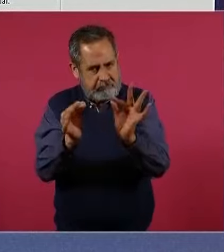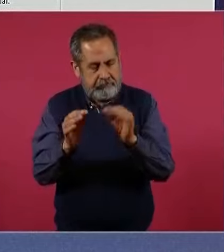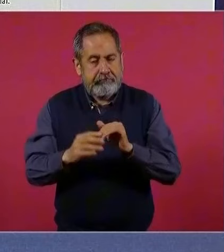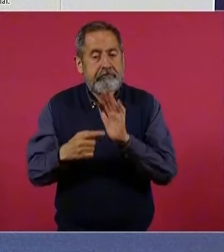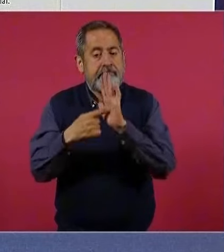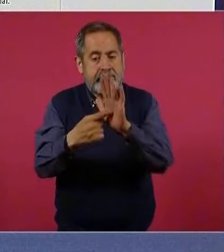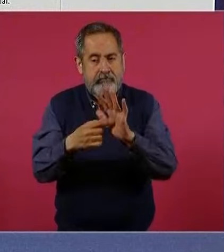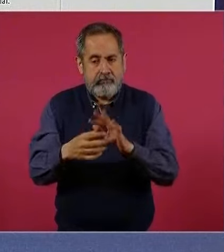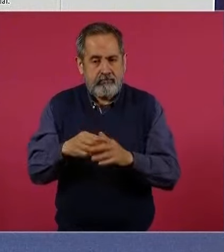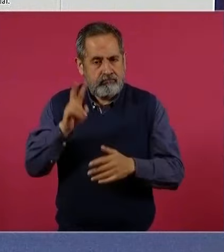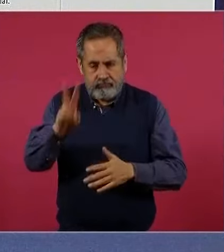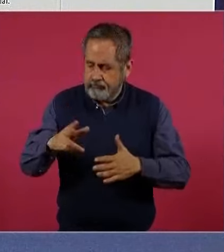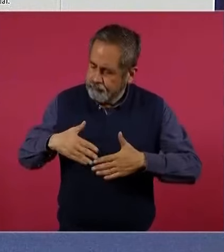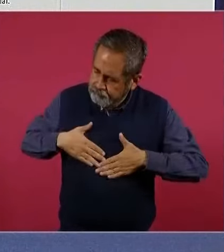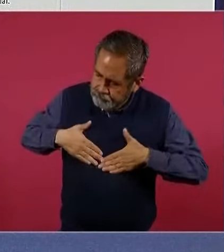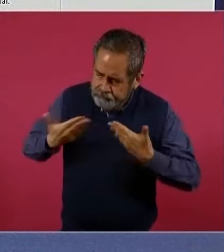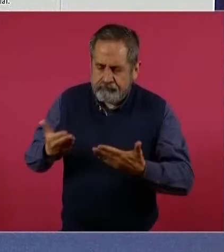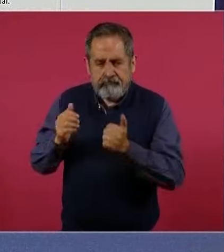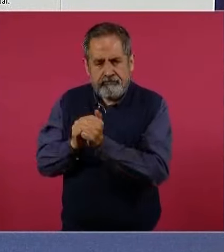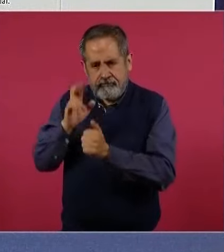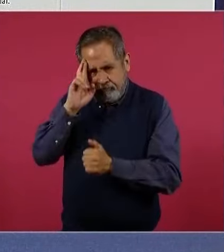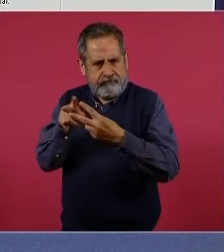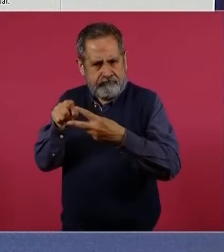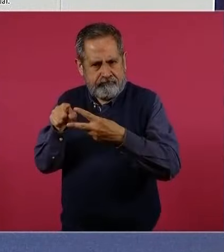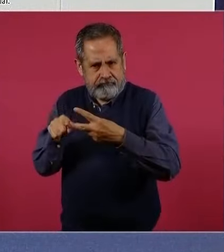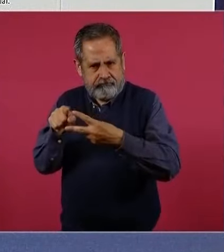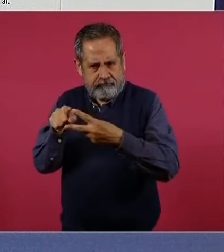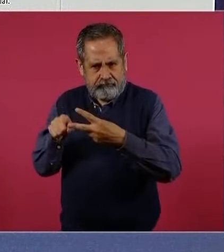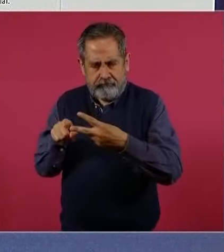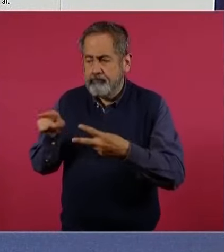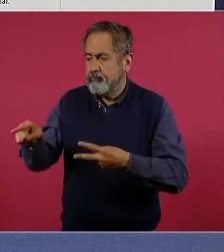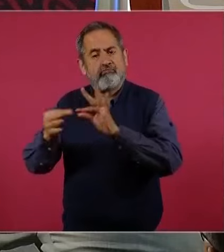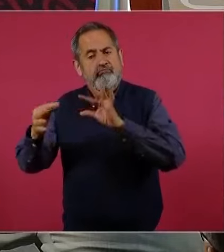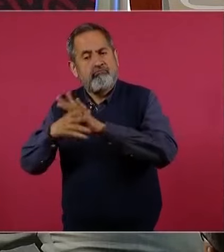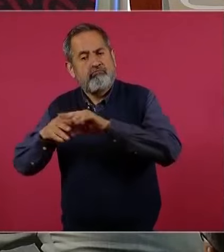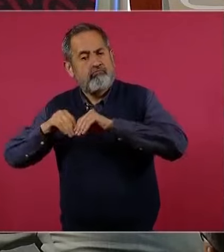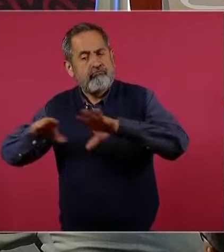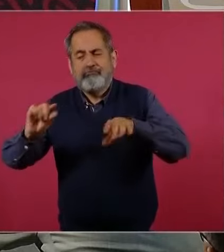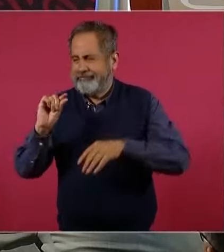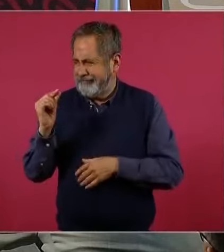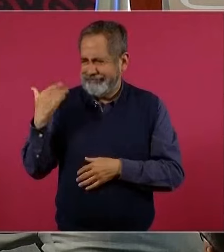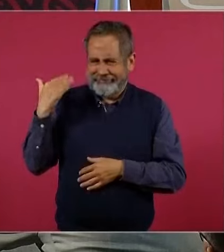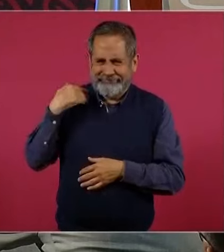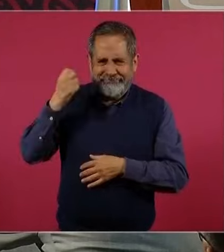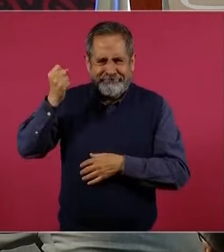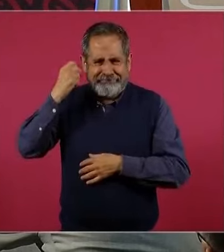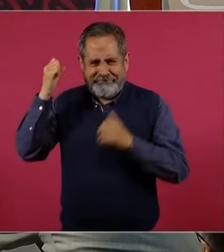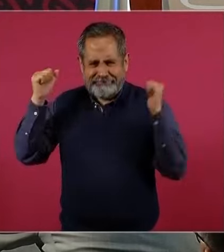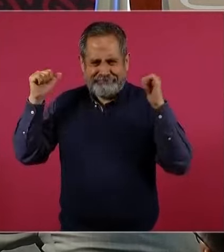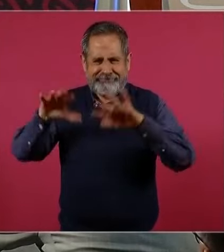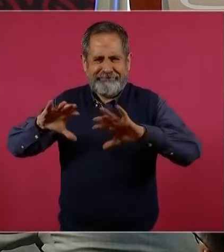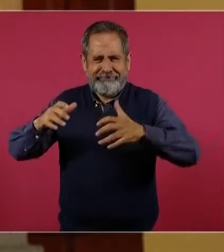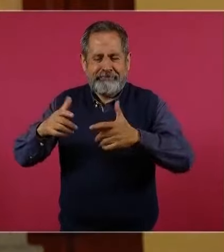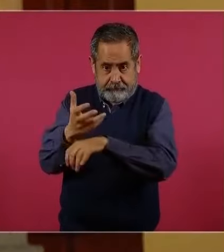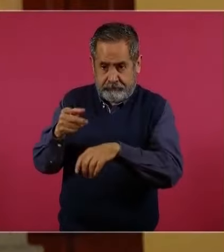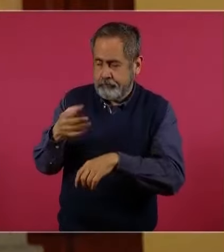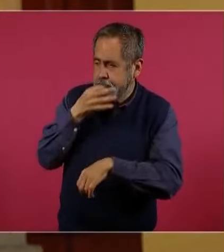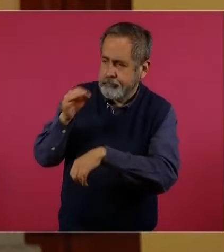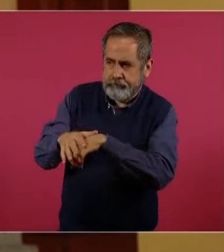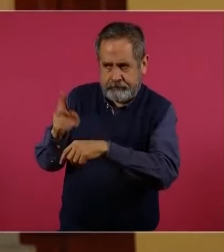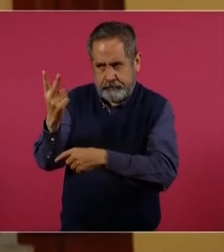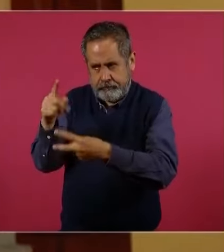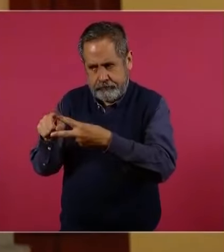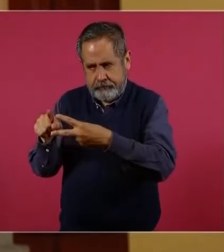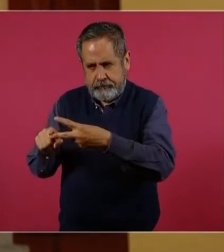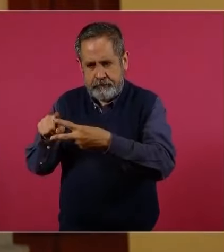aclararle con sinceridad y respeto dos asuntos que usted abordó en la reciente Convención del Partido Republicano. El